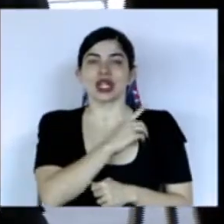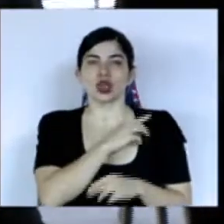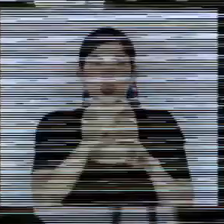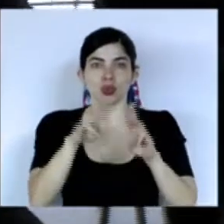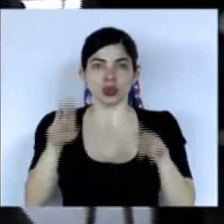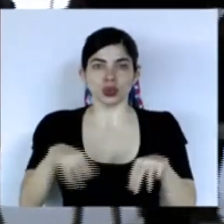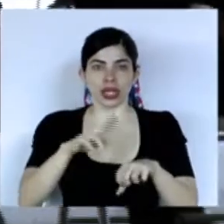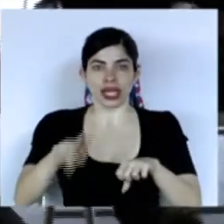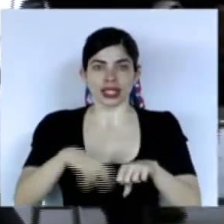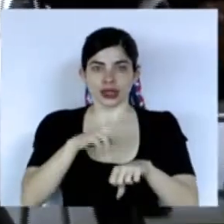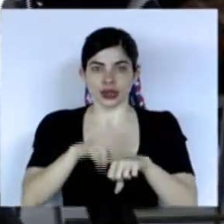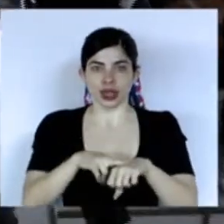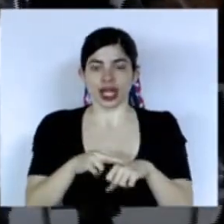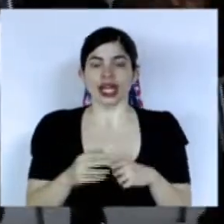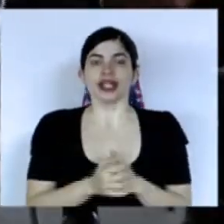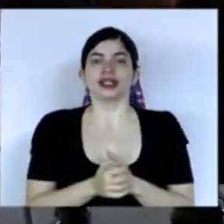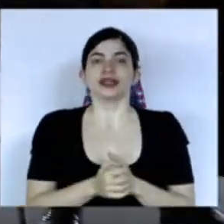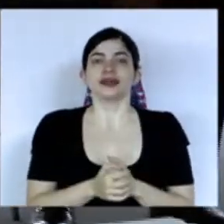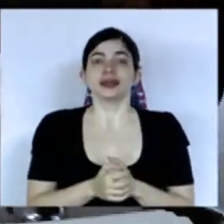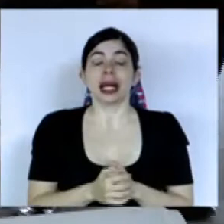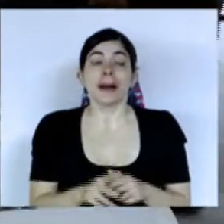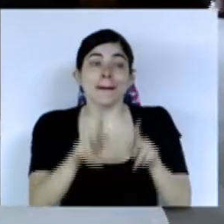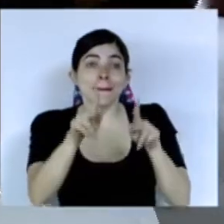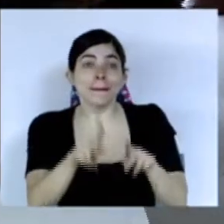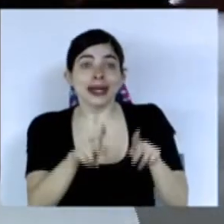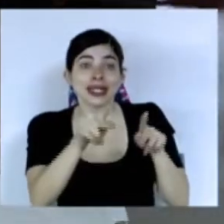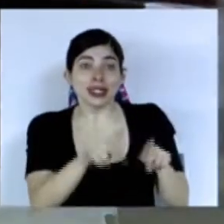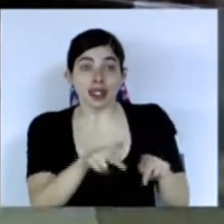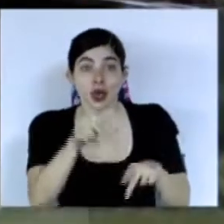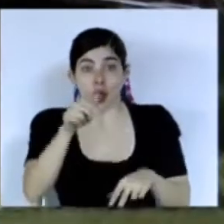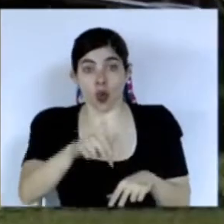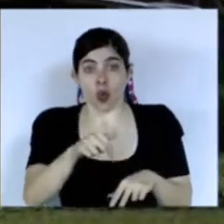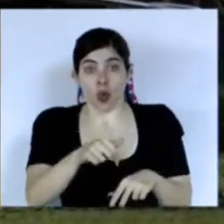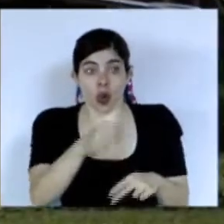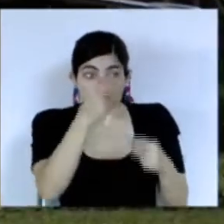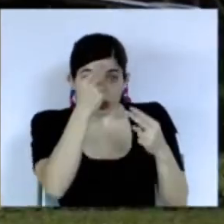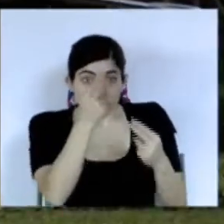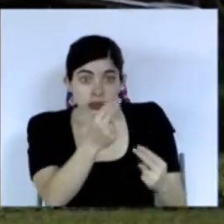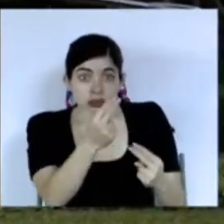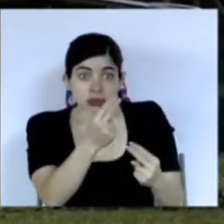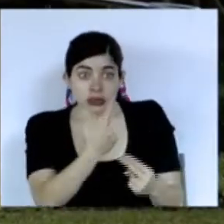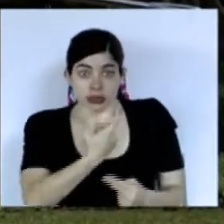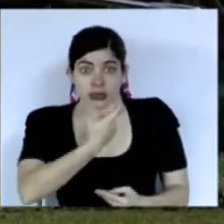nacional a las personas hoy condecoradas